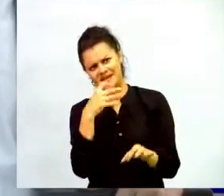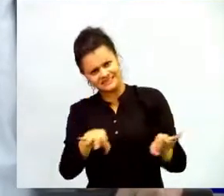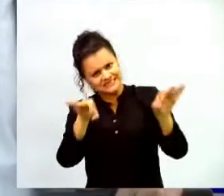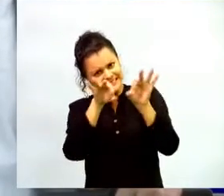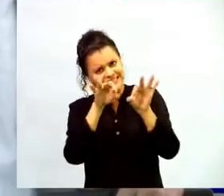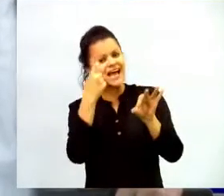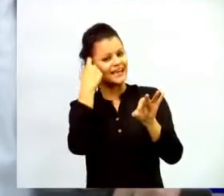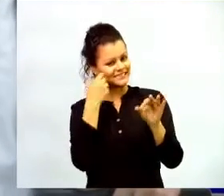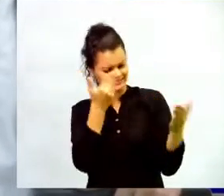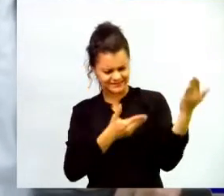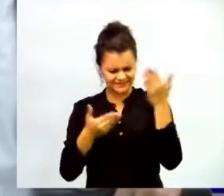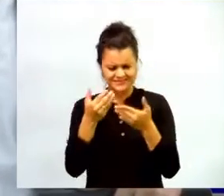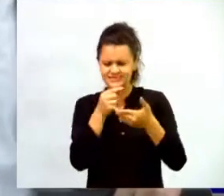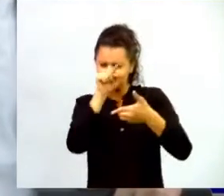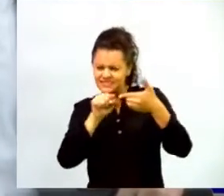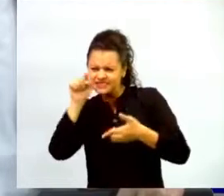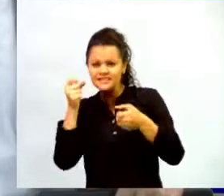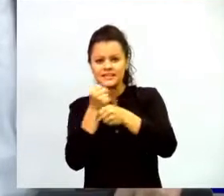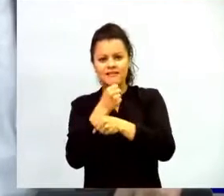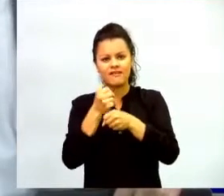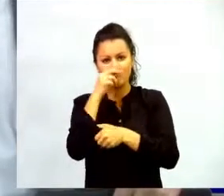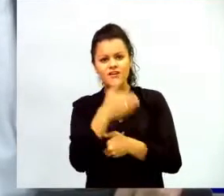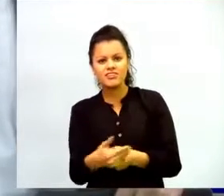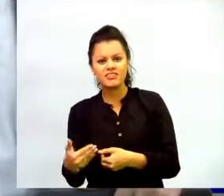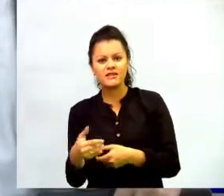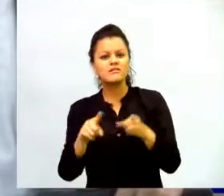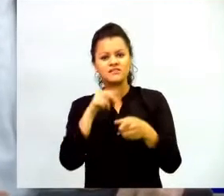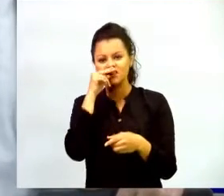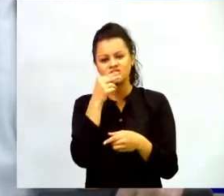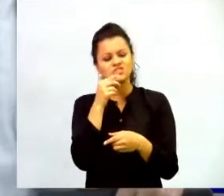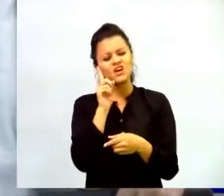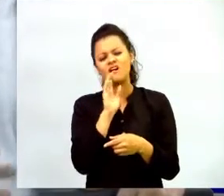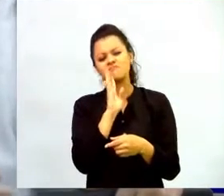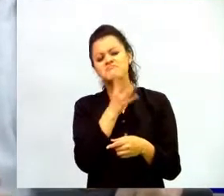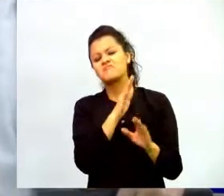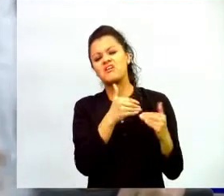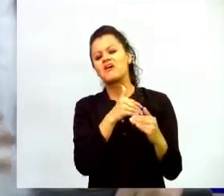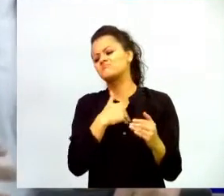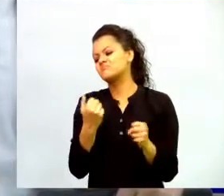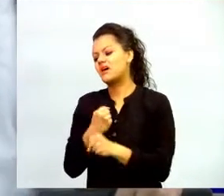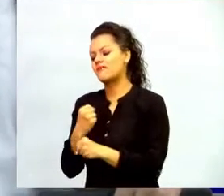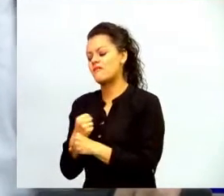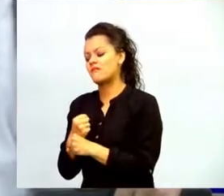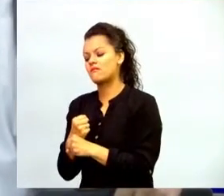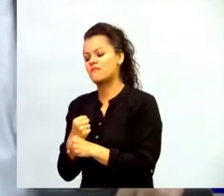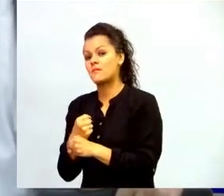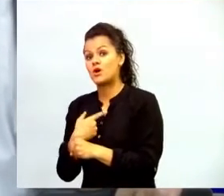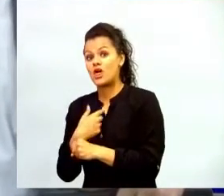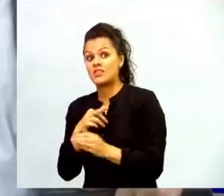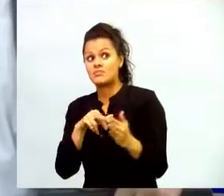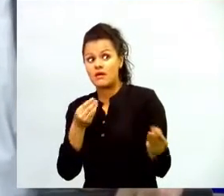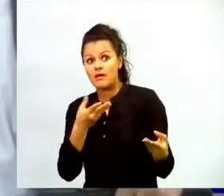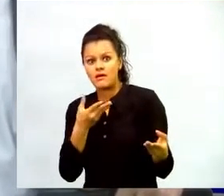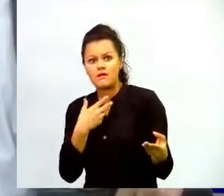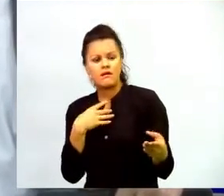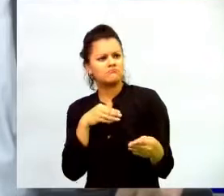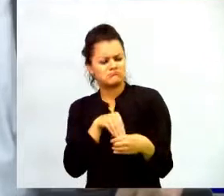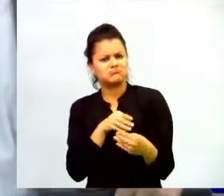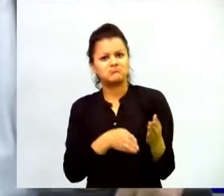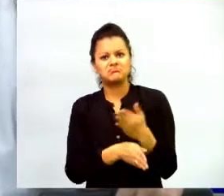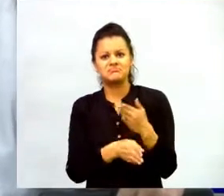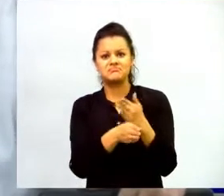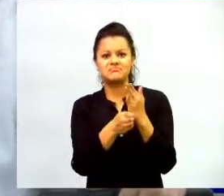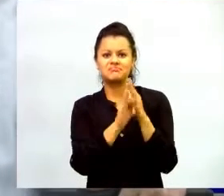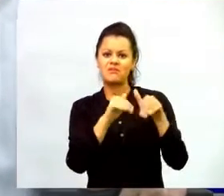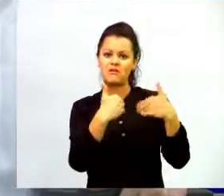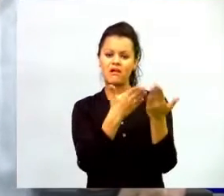de trabajo infantil niño que está trabajando es niño que no va a la escuela entonces a través de las TIC los niños permanecen en las instituciones educativas